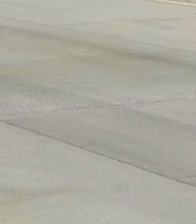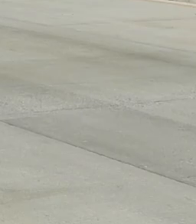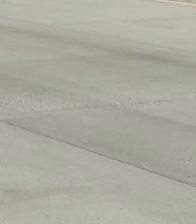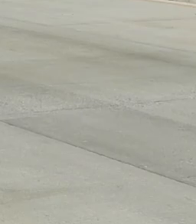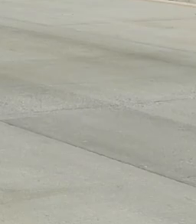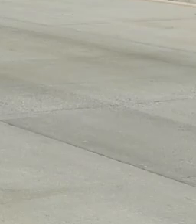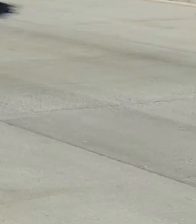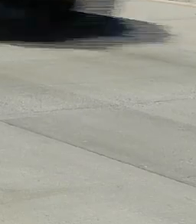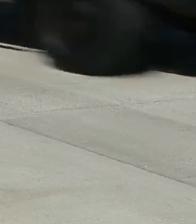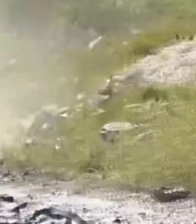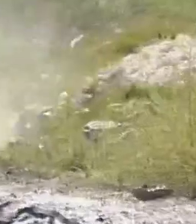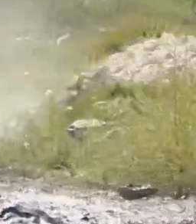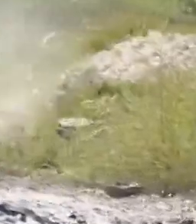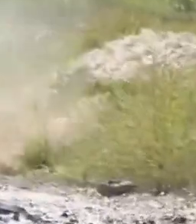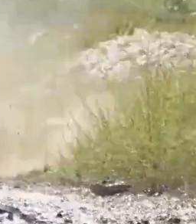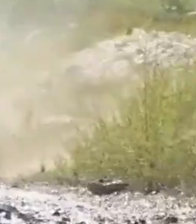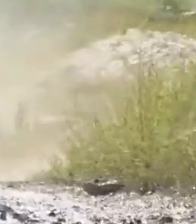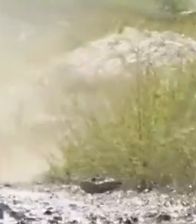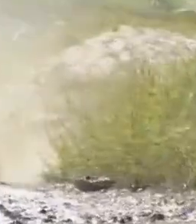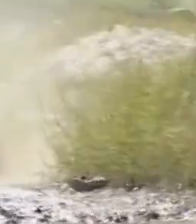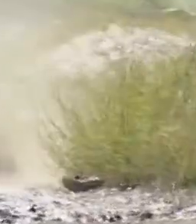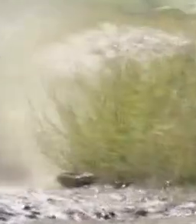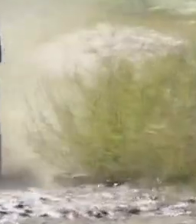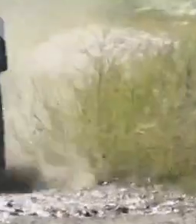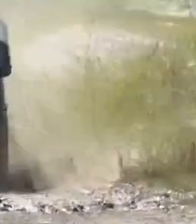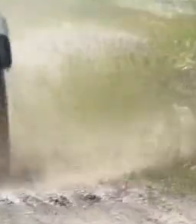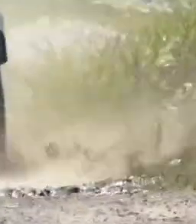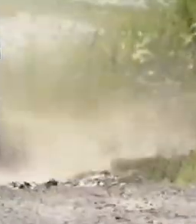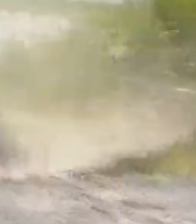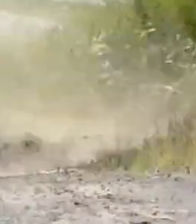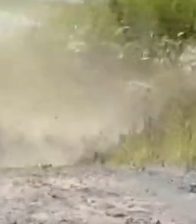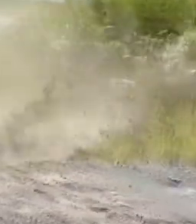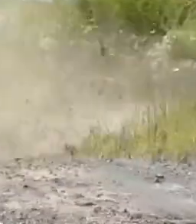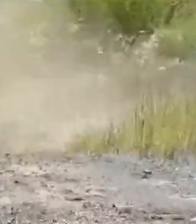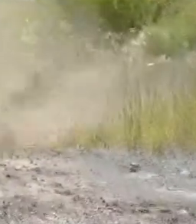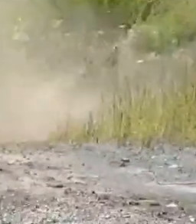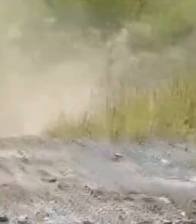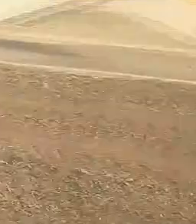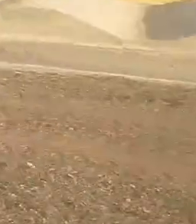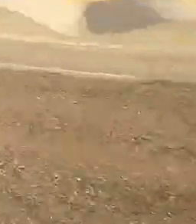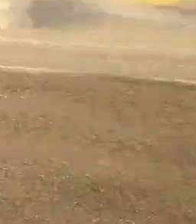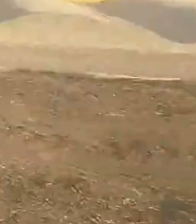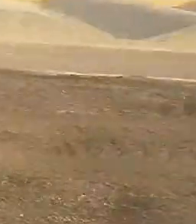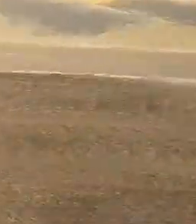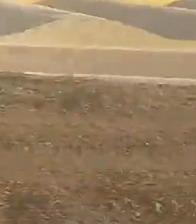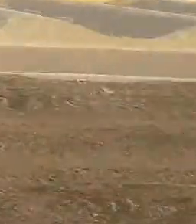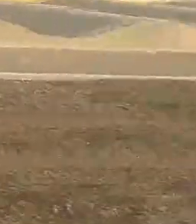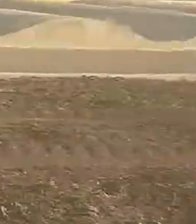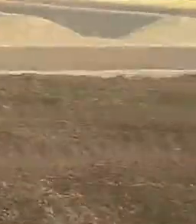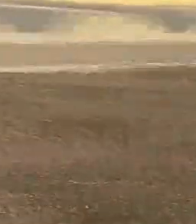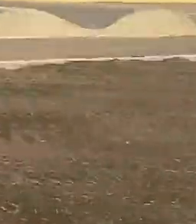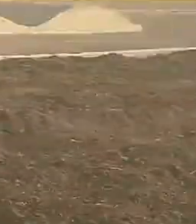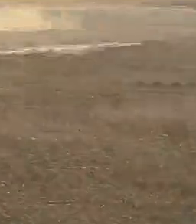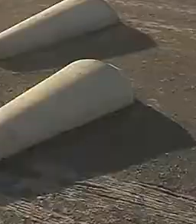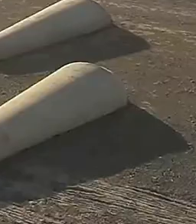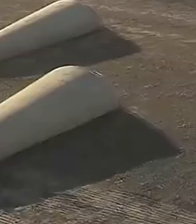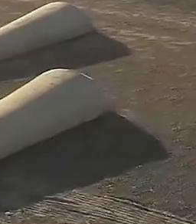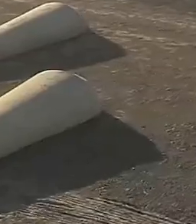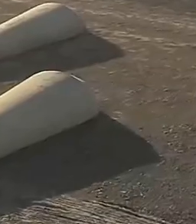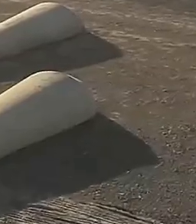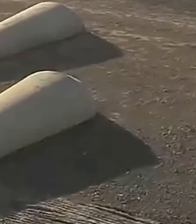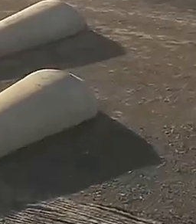500 metros de longitud y una todoterreno de 292 metros de longitud, integrada por 10 obstáculos con diferentes